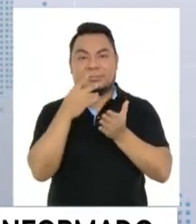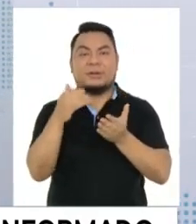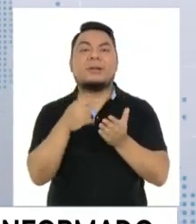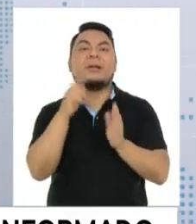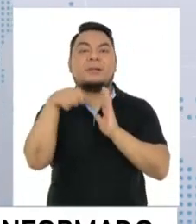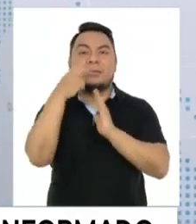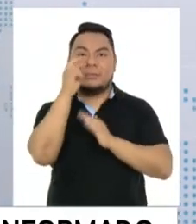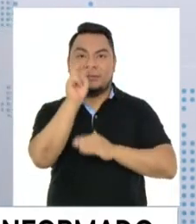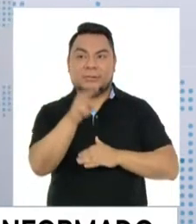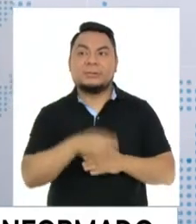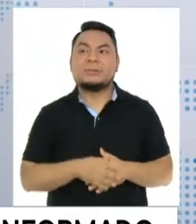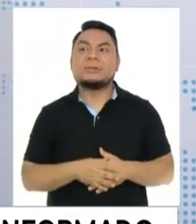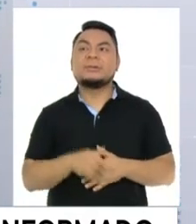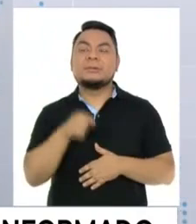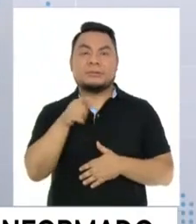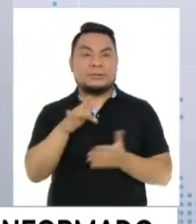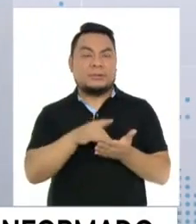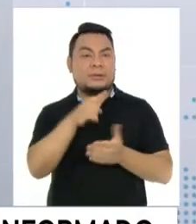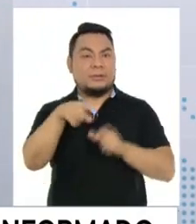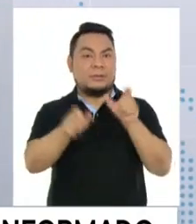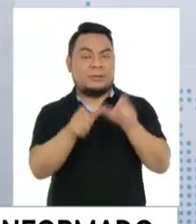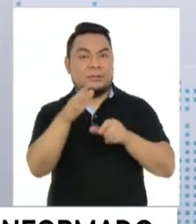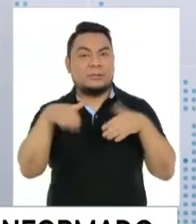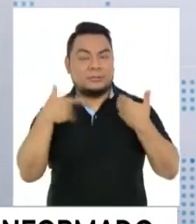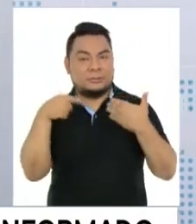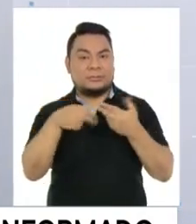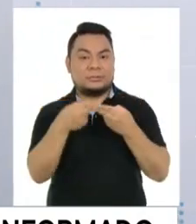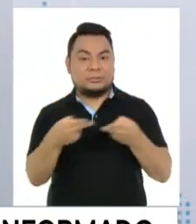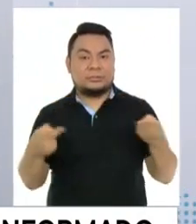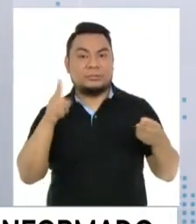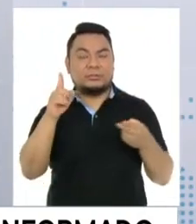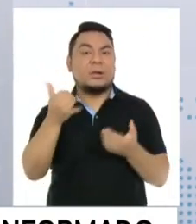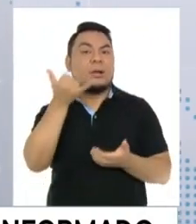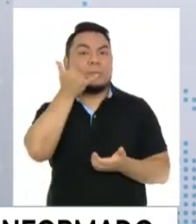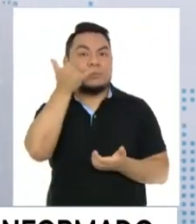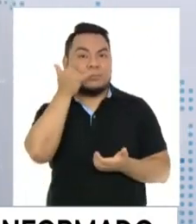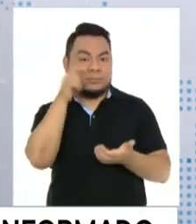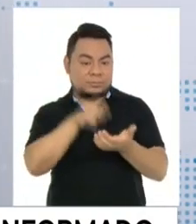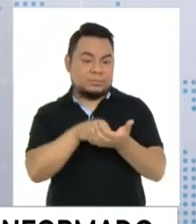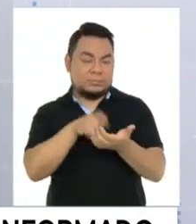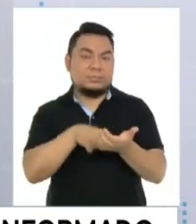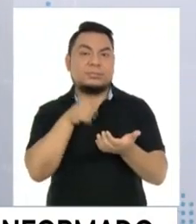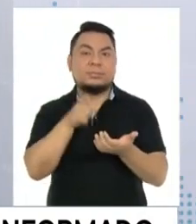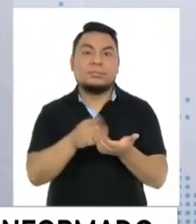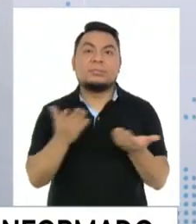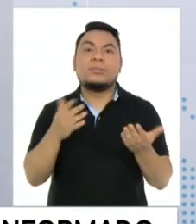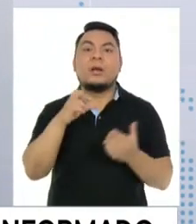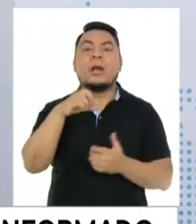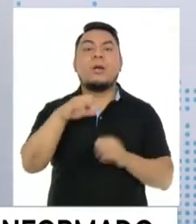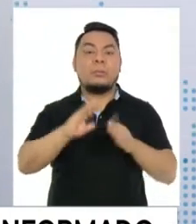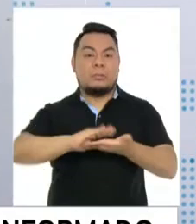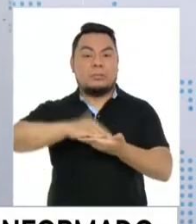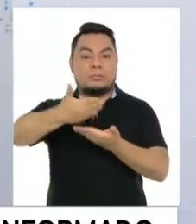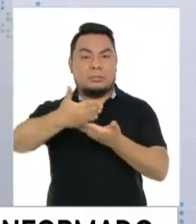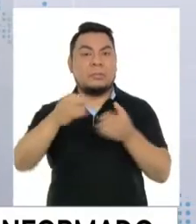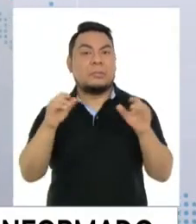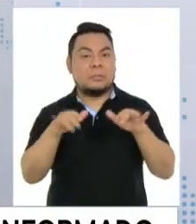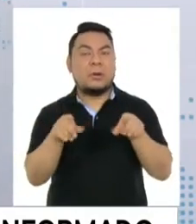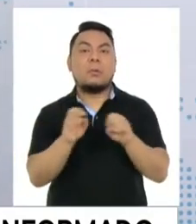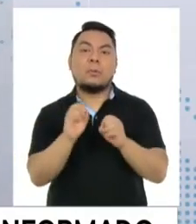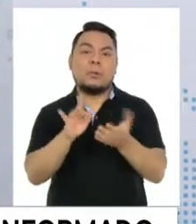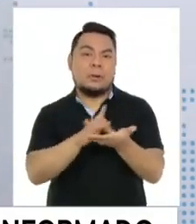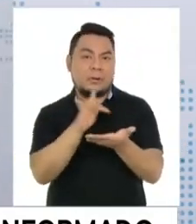número en la pantalla. Milagros, ¿los ciudadanos pueden ingresar a esta herramienta desde su móvil, ¿no es cierto?, desde su PC, tableta, otro